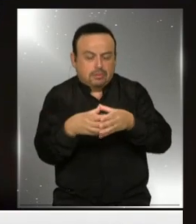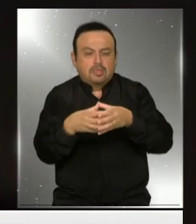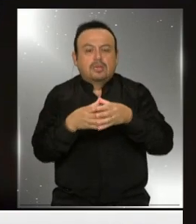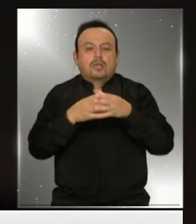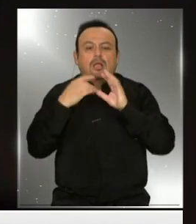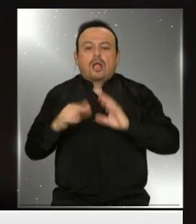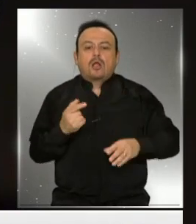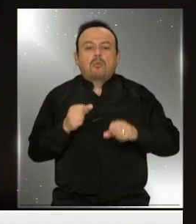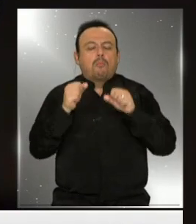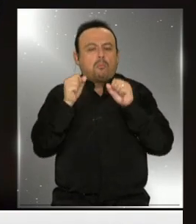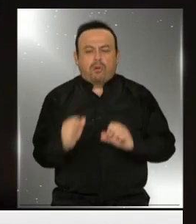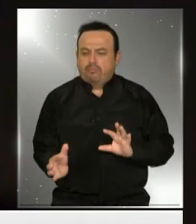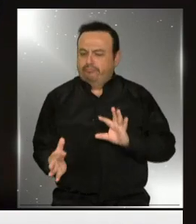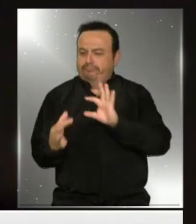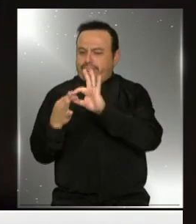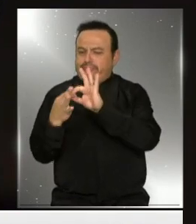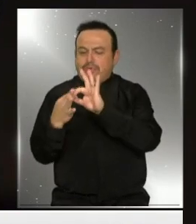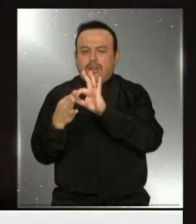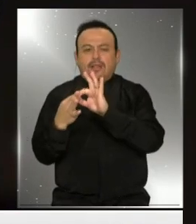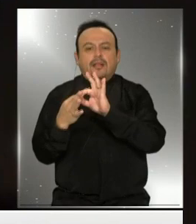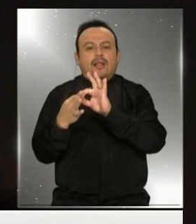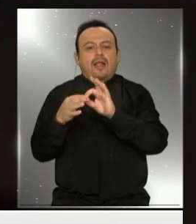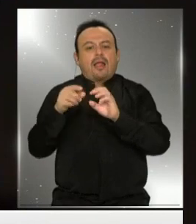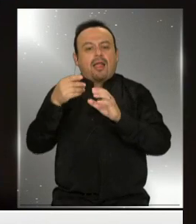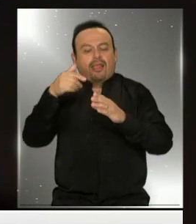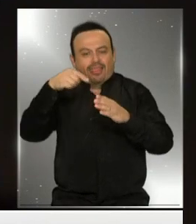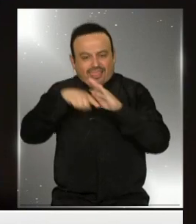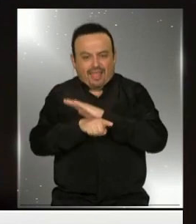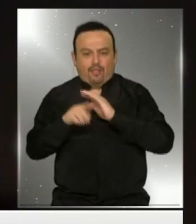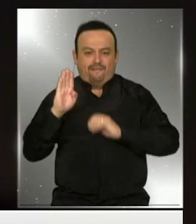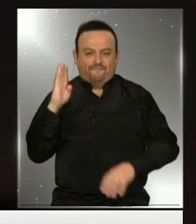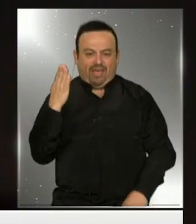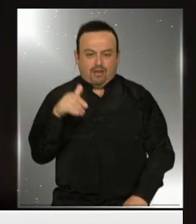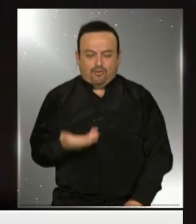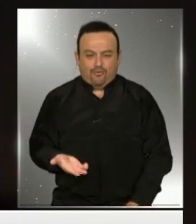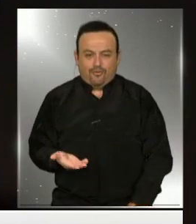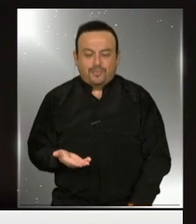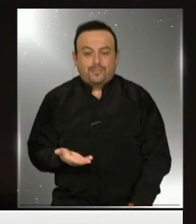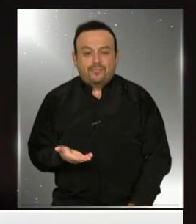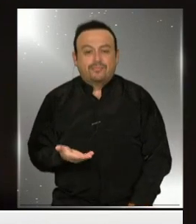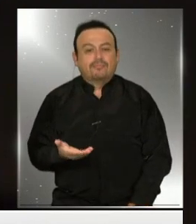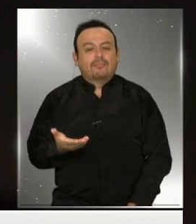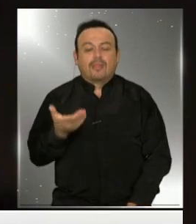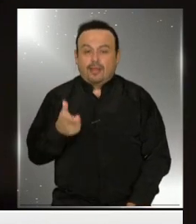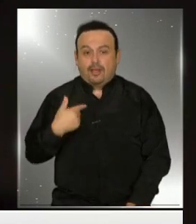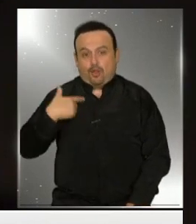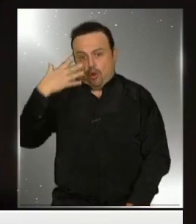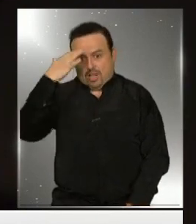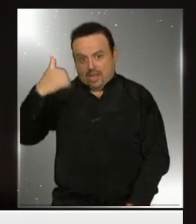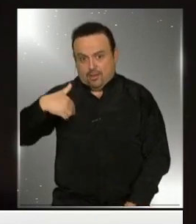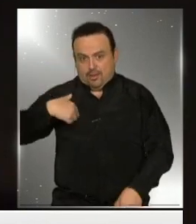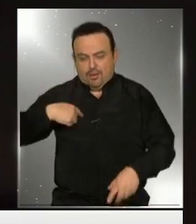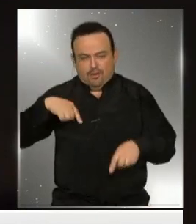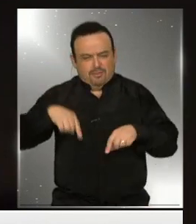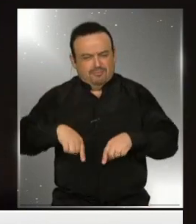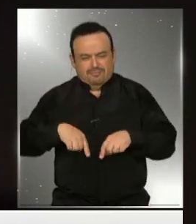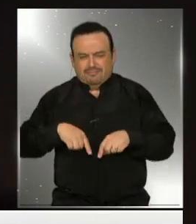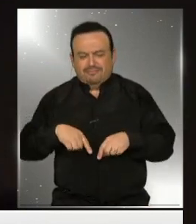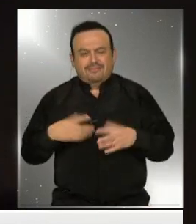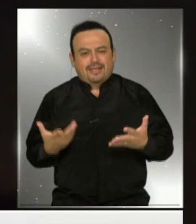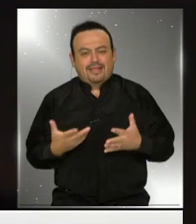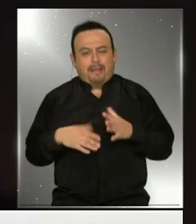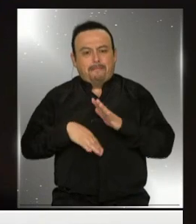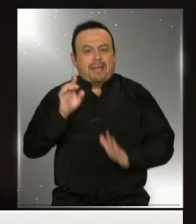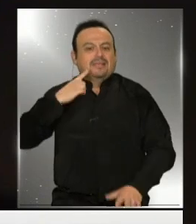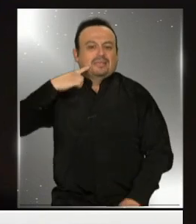mantener una comunicación fluida dentro de la organización. Por lo tanto, creo que hoy más que nunca toma